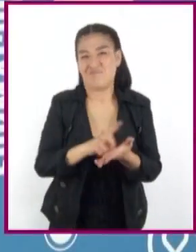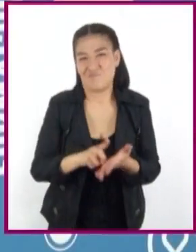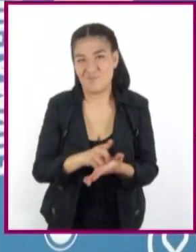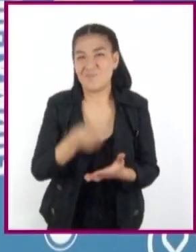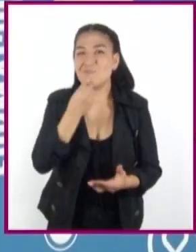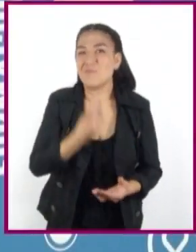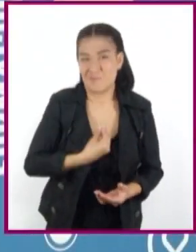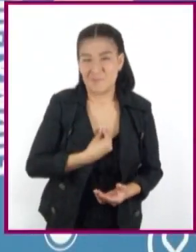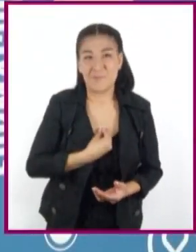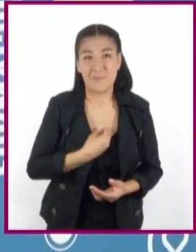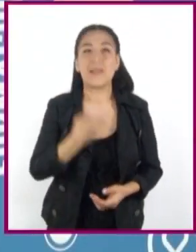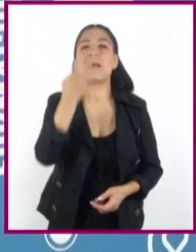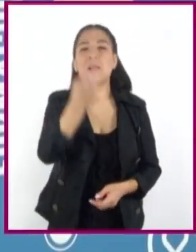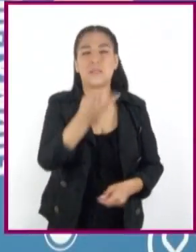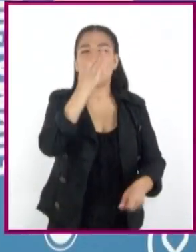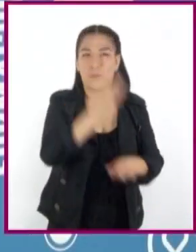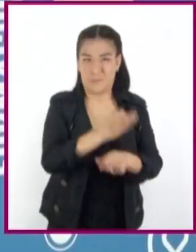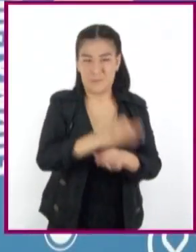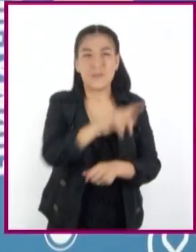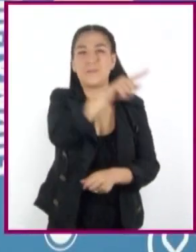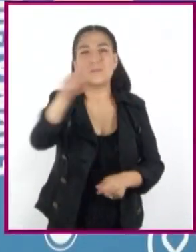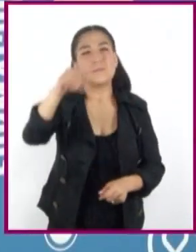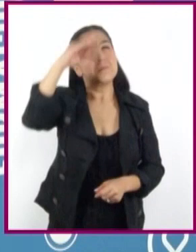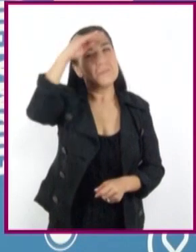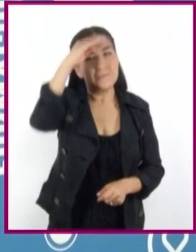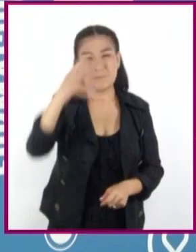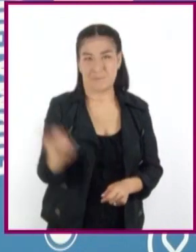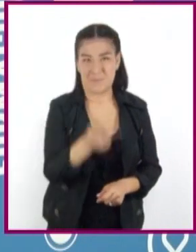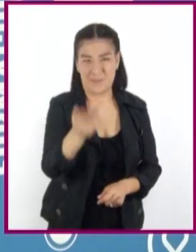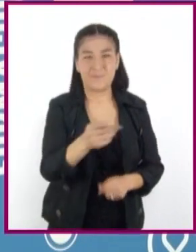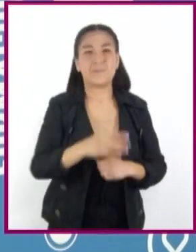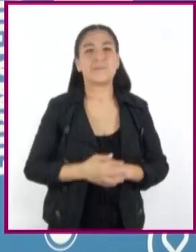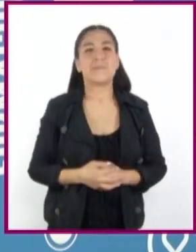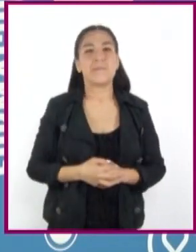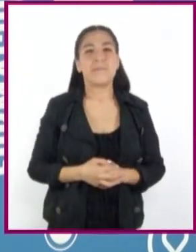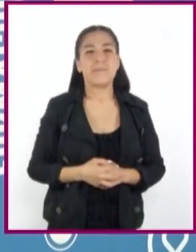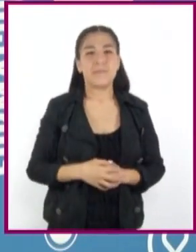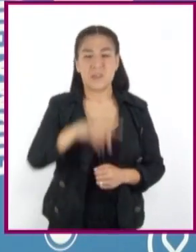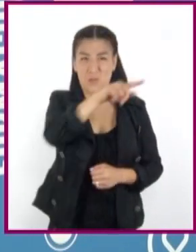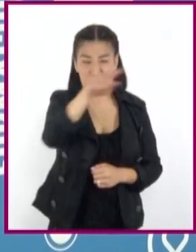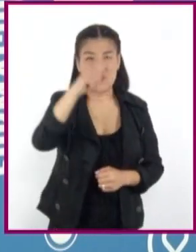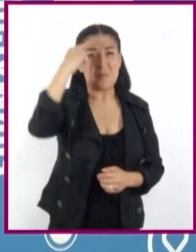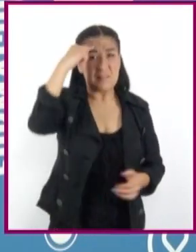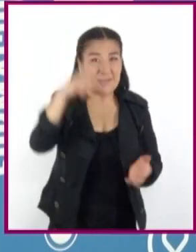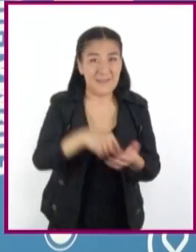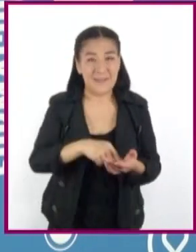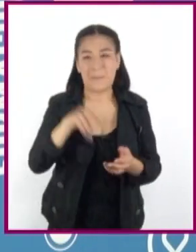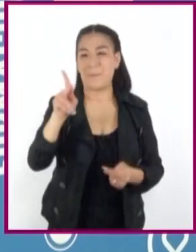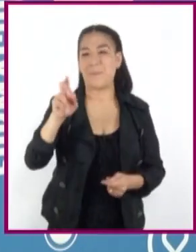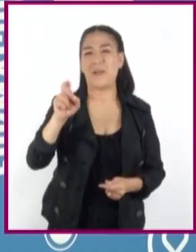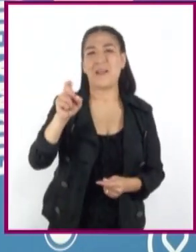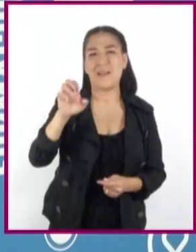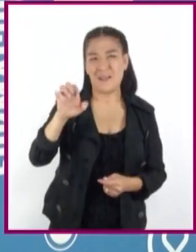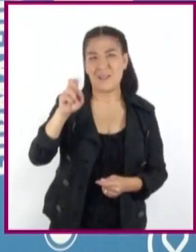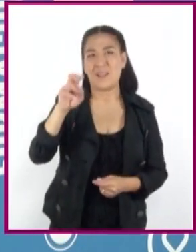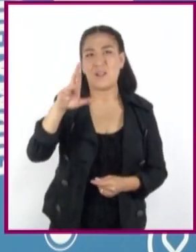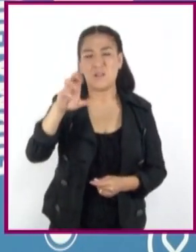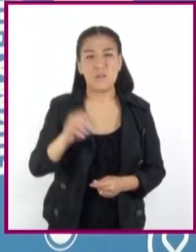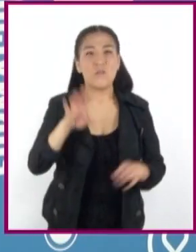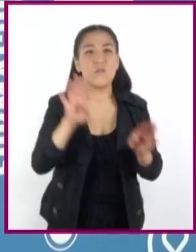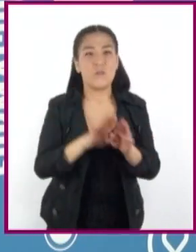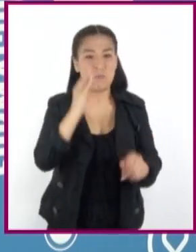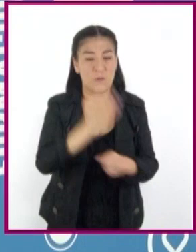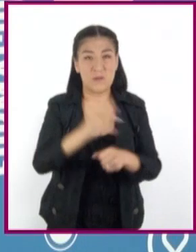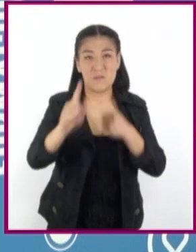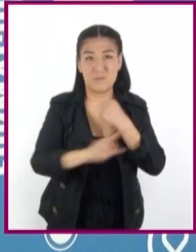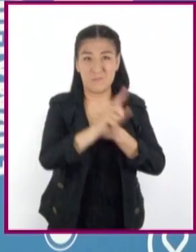partir de lo que se plantea en las siguientes preguntas. ¿Consideran que Pedro debe guiarse en las acciones de los personajes